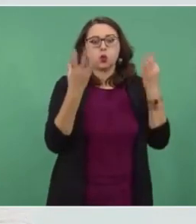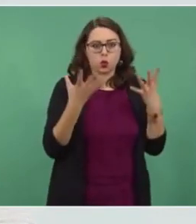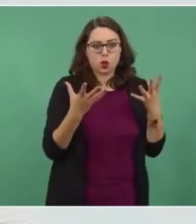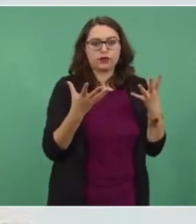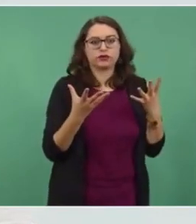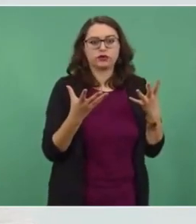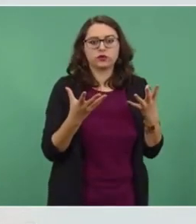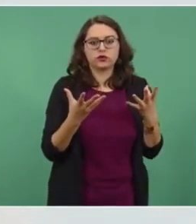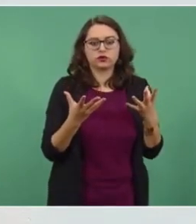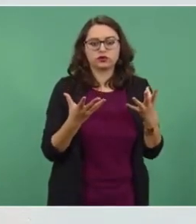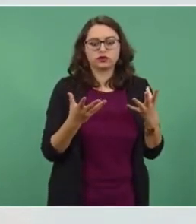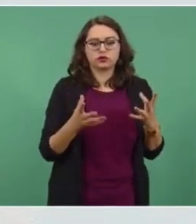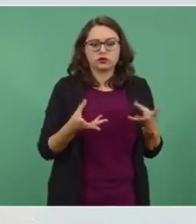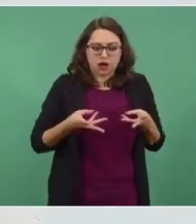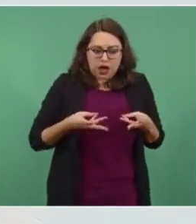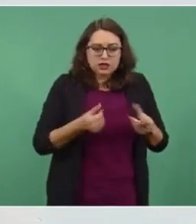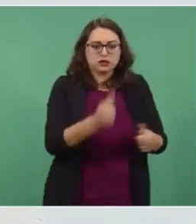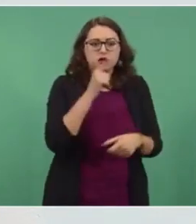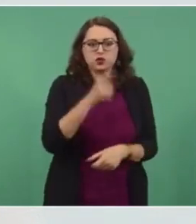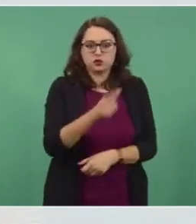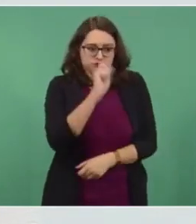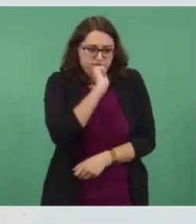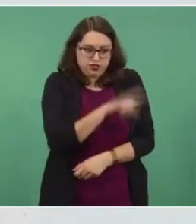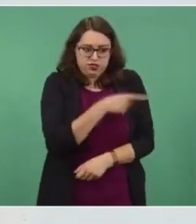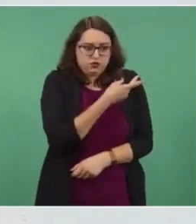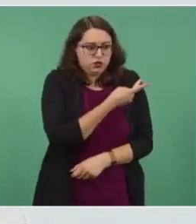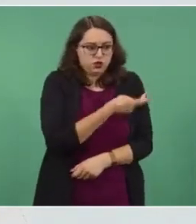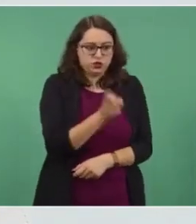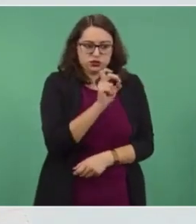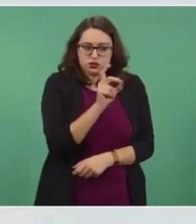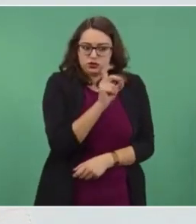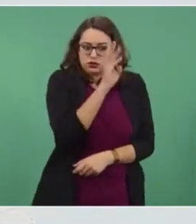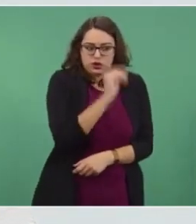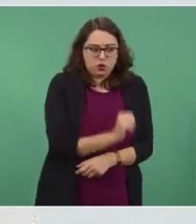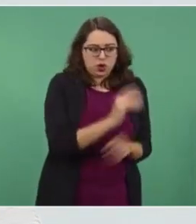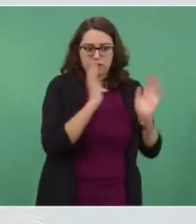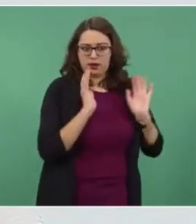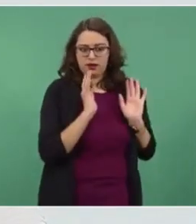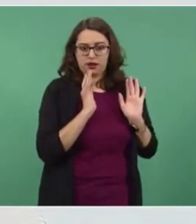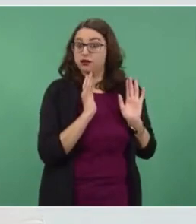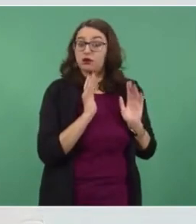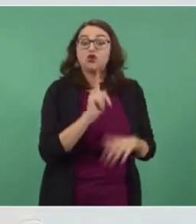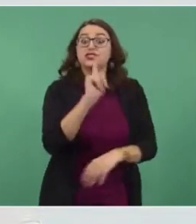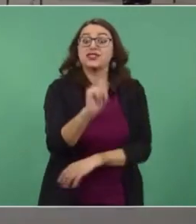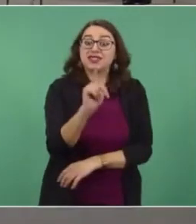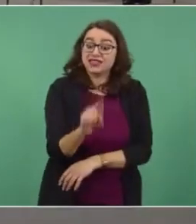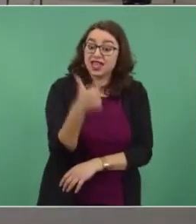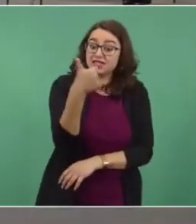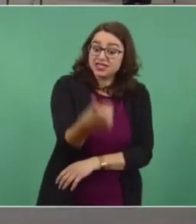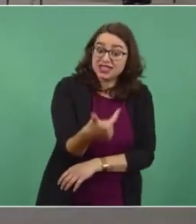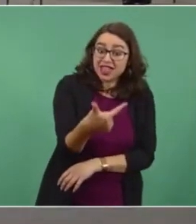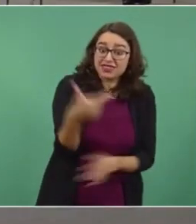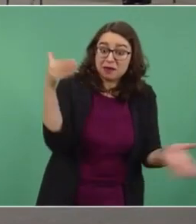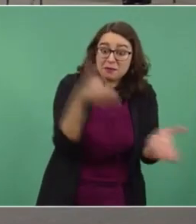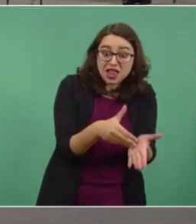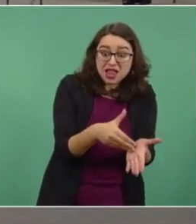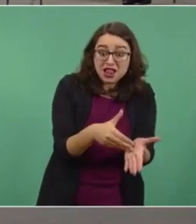consumidores, nada más, 239 consumidores. Y hay 77 mil.